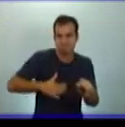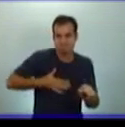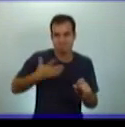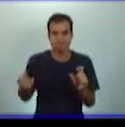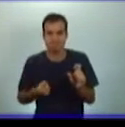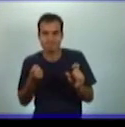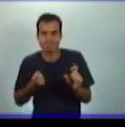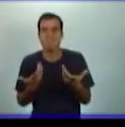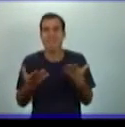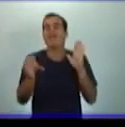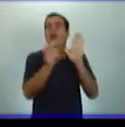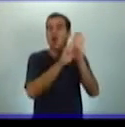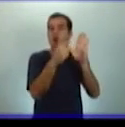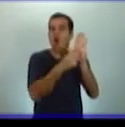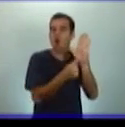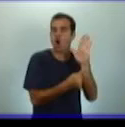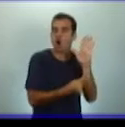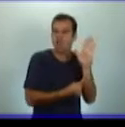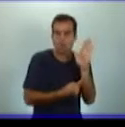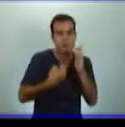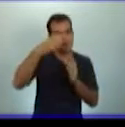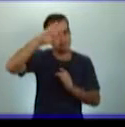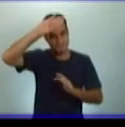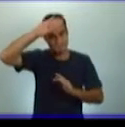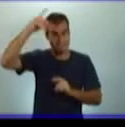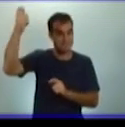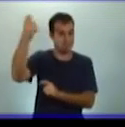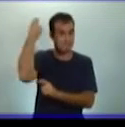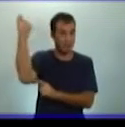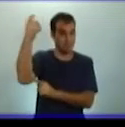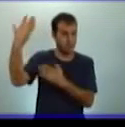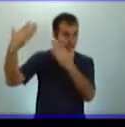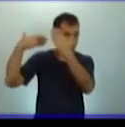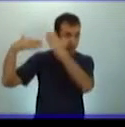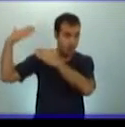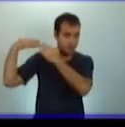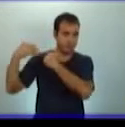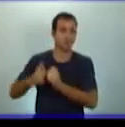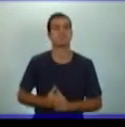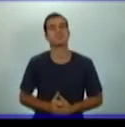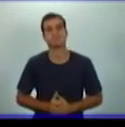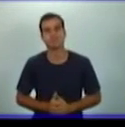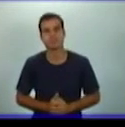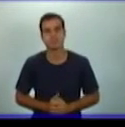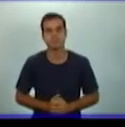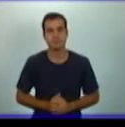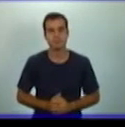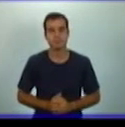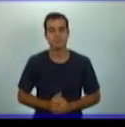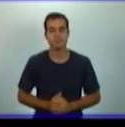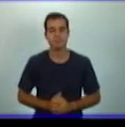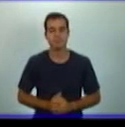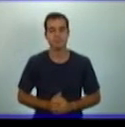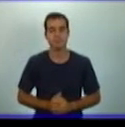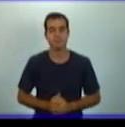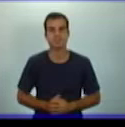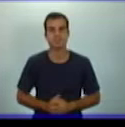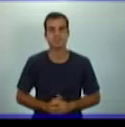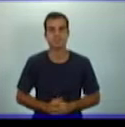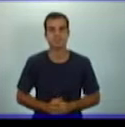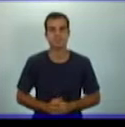constitucionalismo manví. Solo te voy a recordar que las constituciones